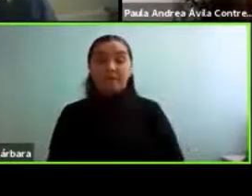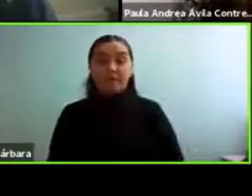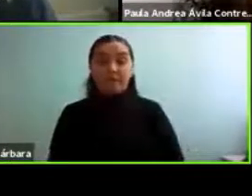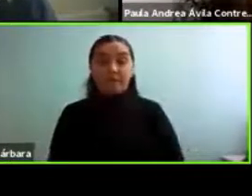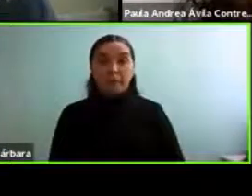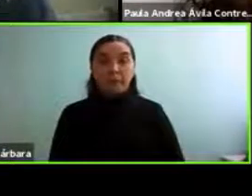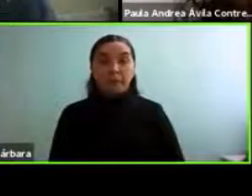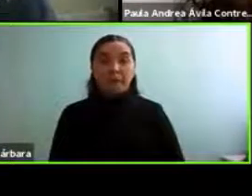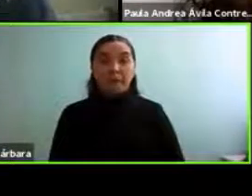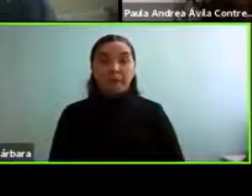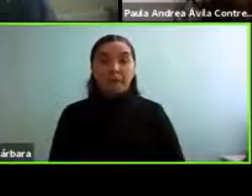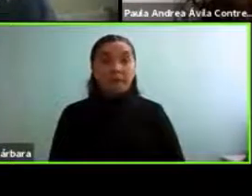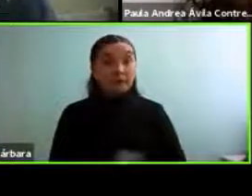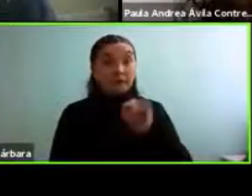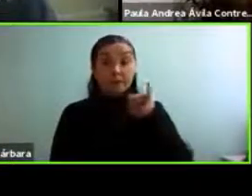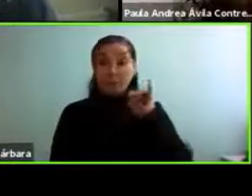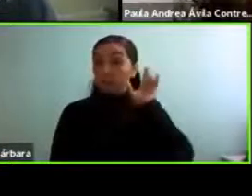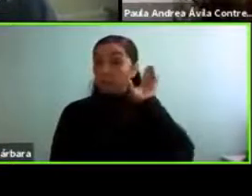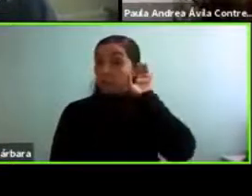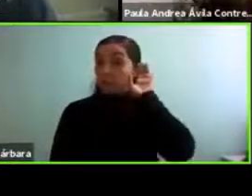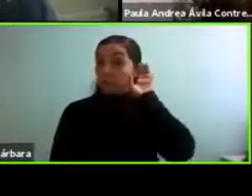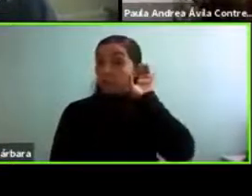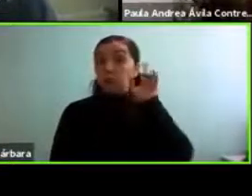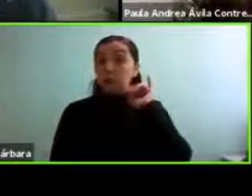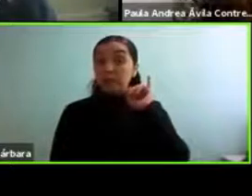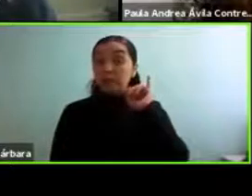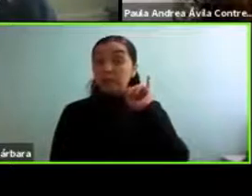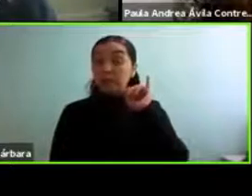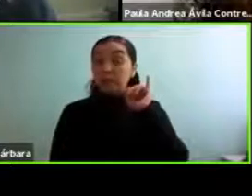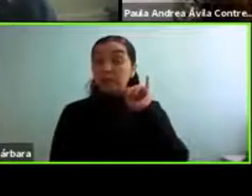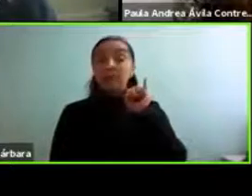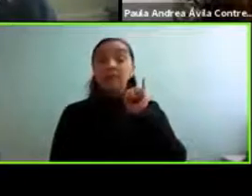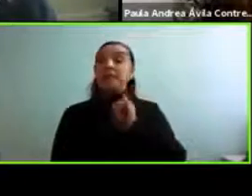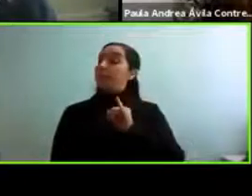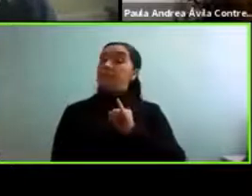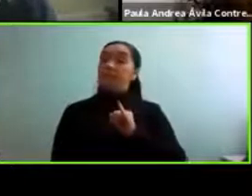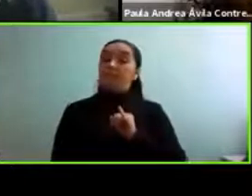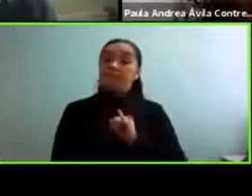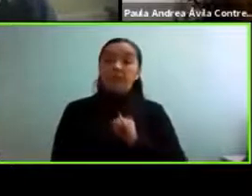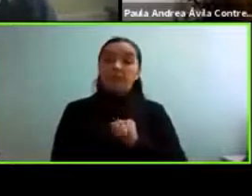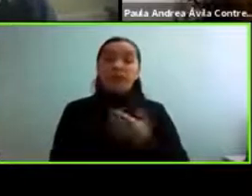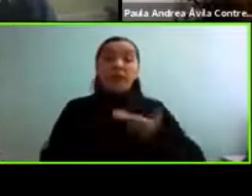Ahí sí, se escucha, sí. Voy a compartir mi pantalla.